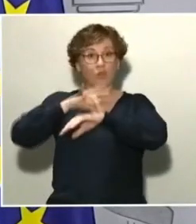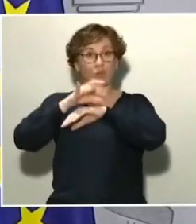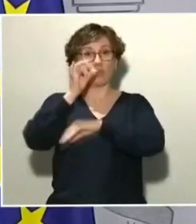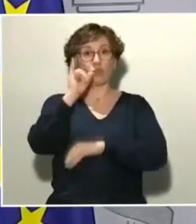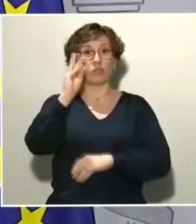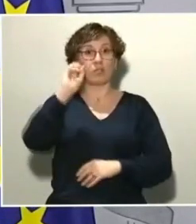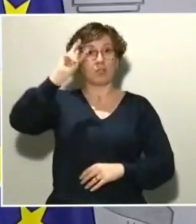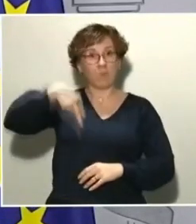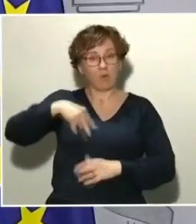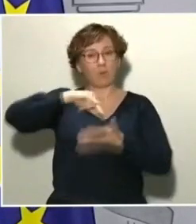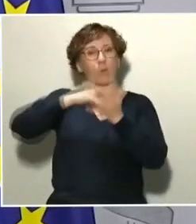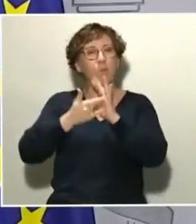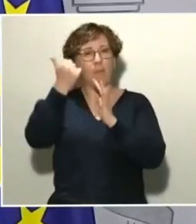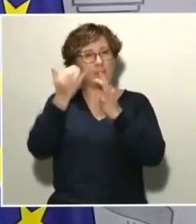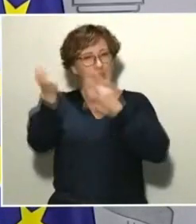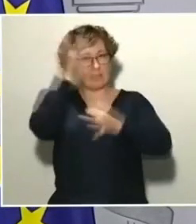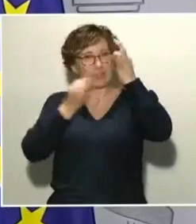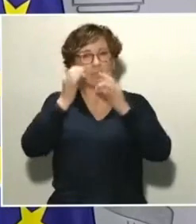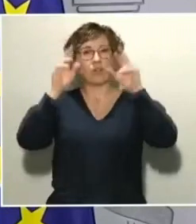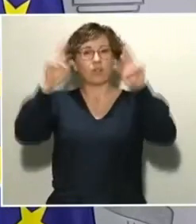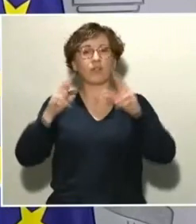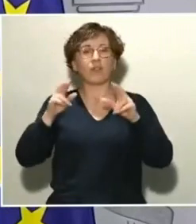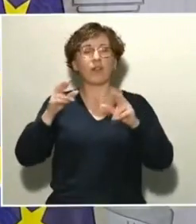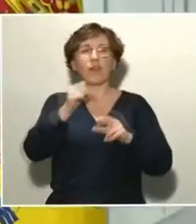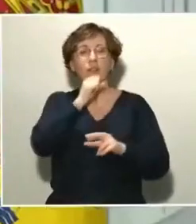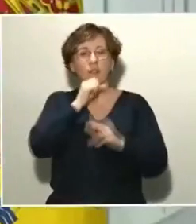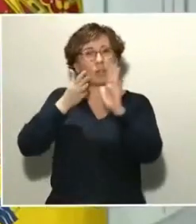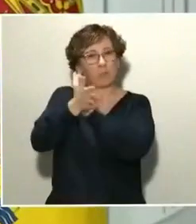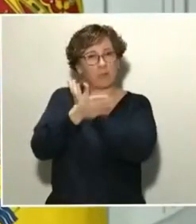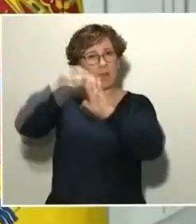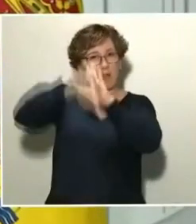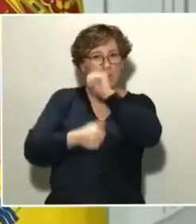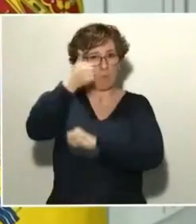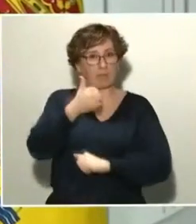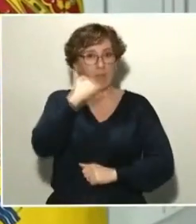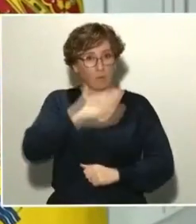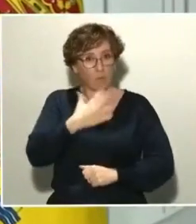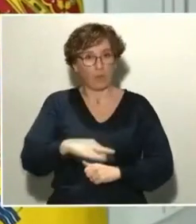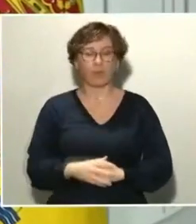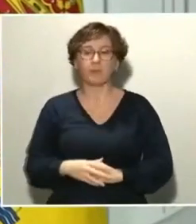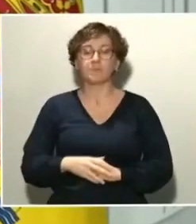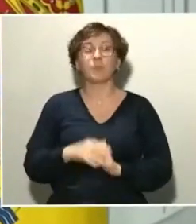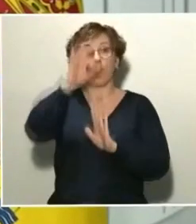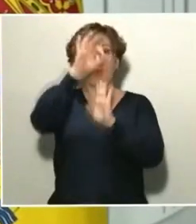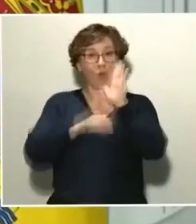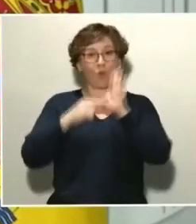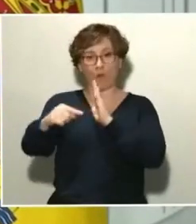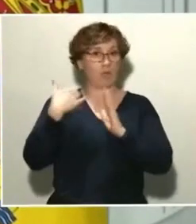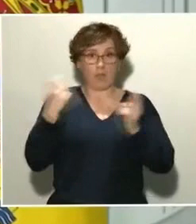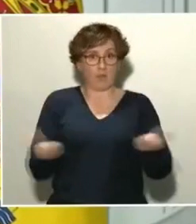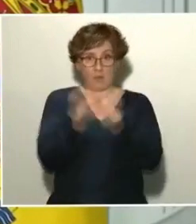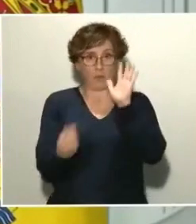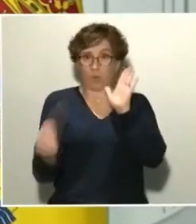estricto en residencias de ancianos? La orden ha sido publicada ya. Ahora, eleva a nivel de orden